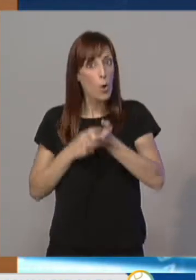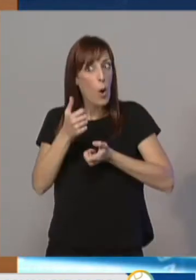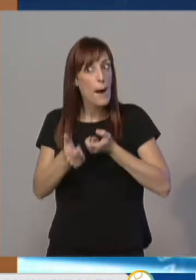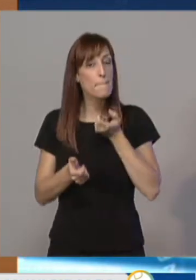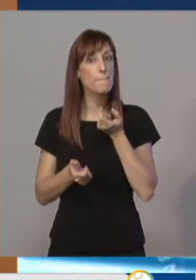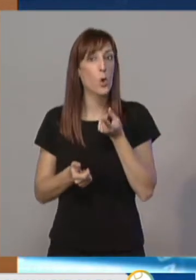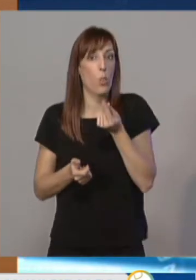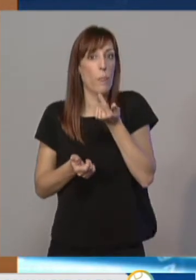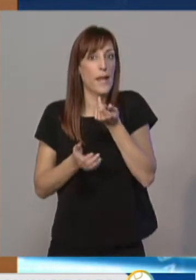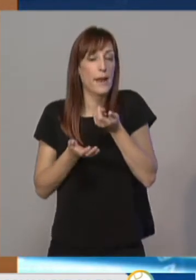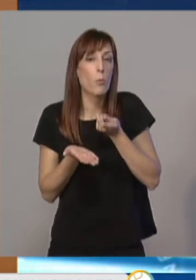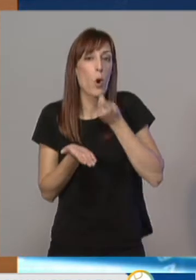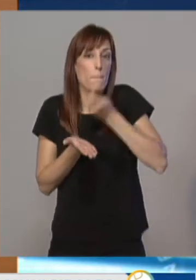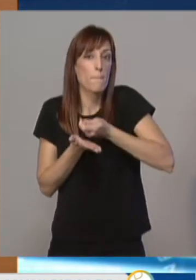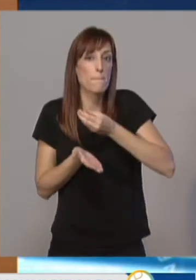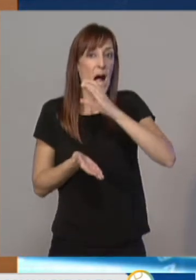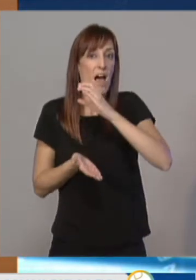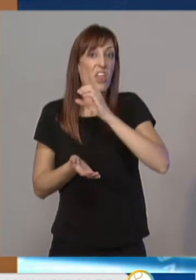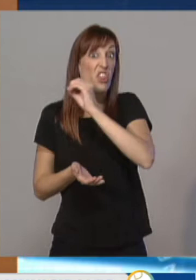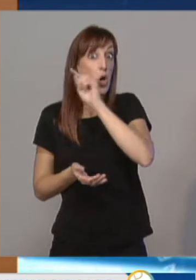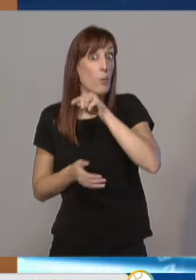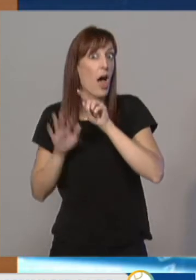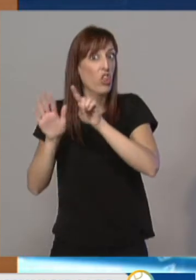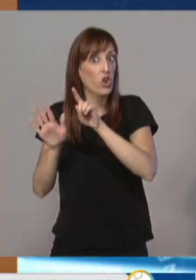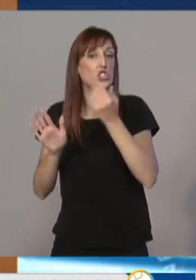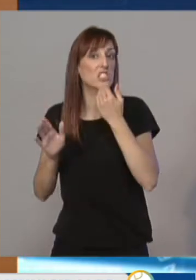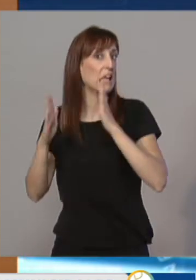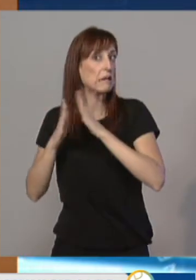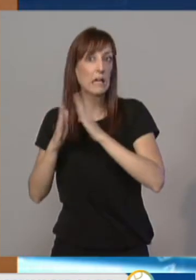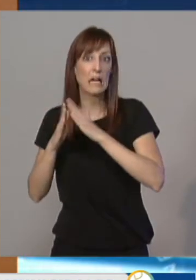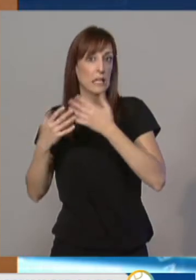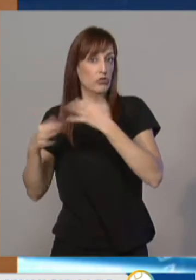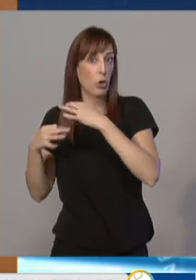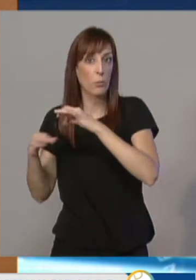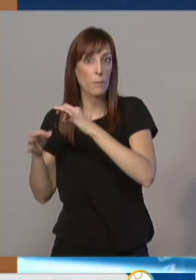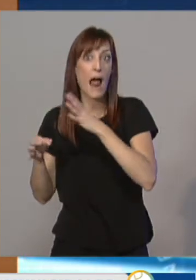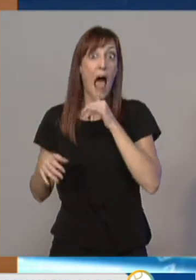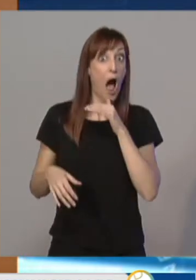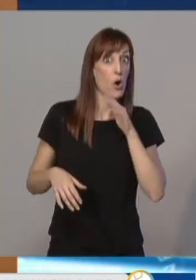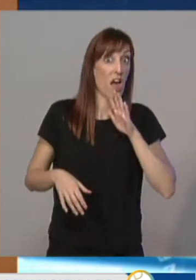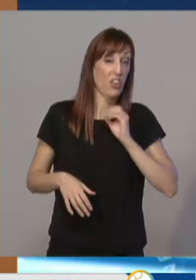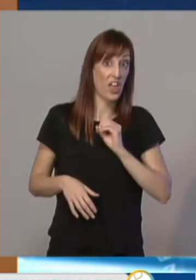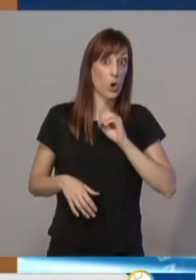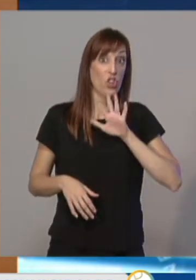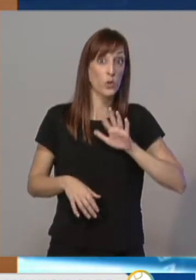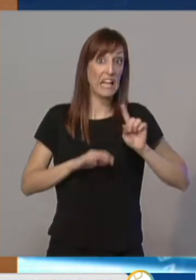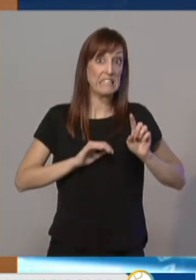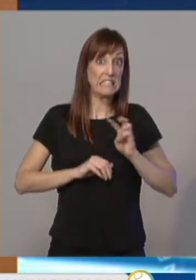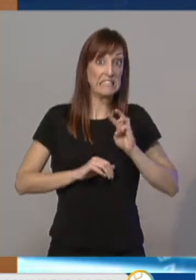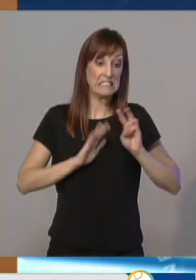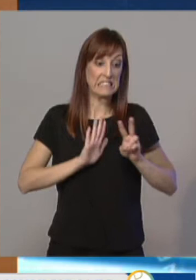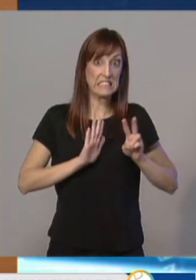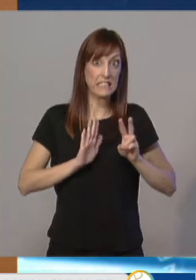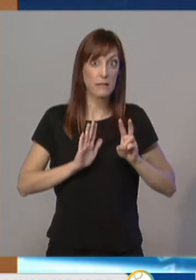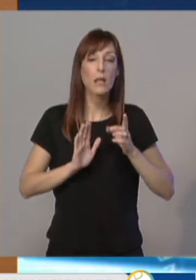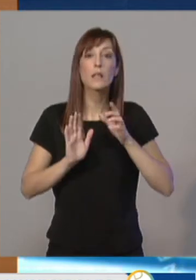gravamen que será del 0,6% cuando se trate de bienes inmuebles urbanos... ...ahora es del 0,57% para situar a Logroño en la media. Y una